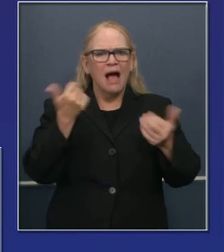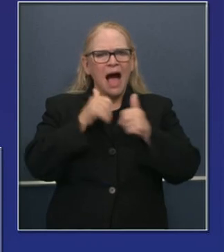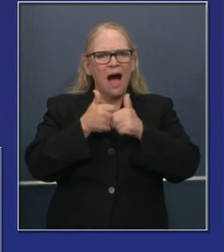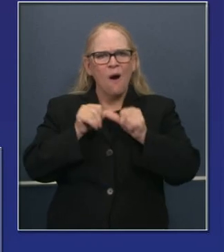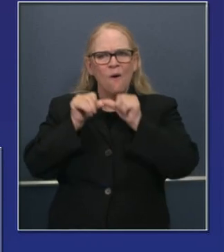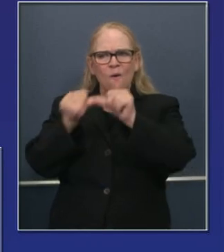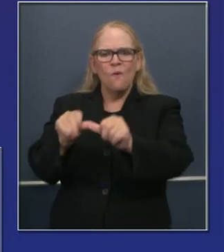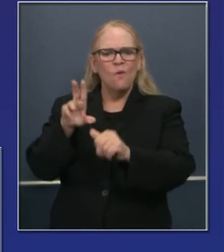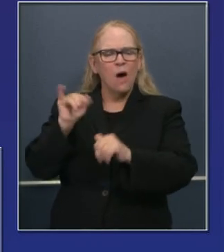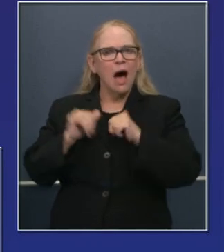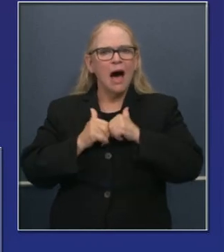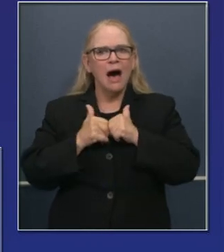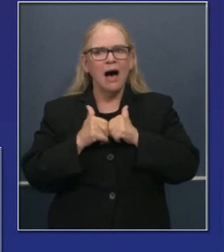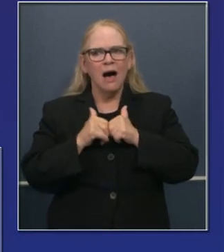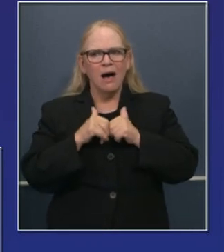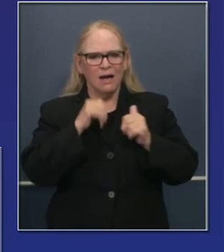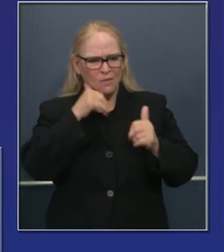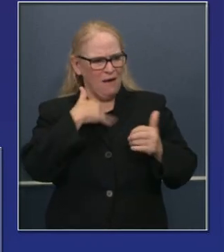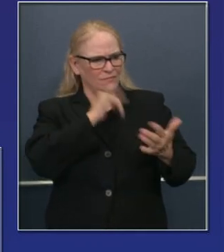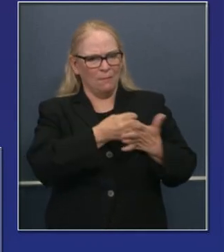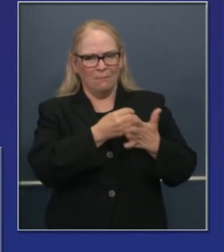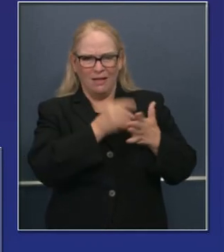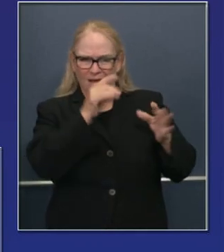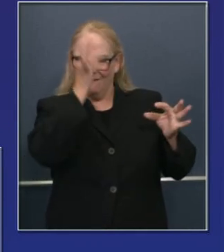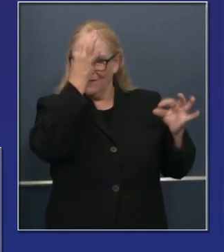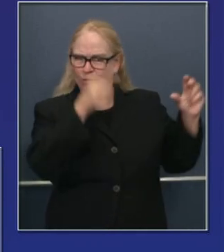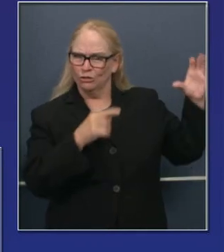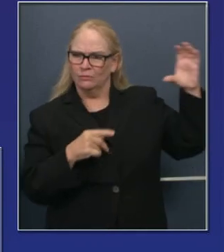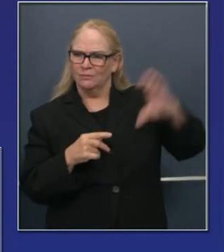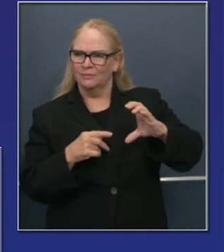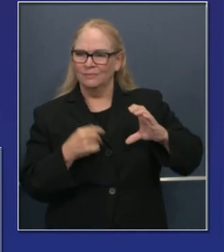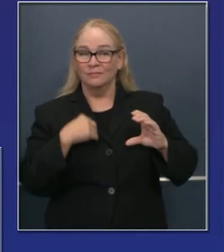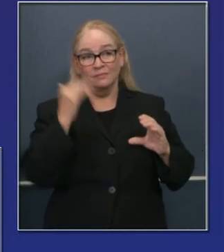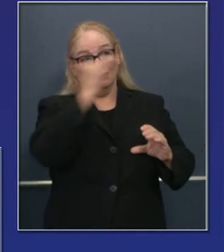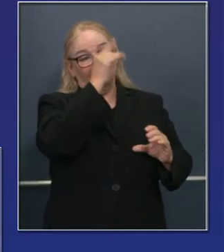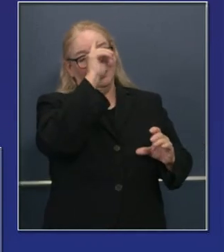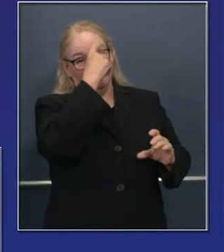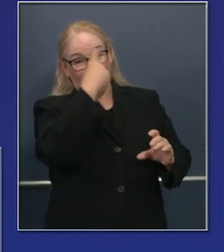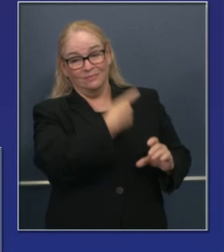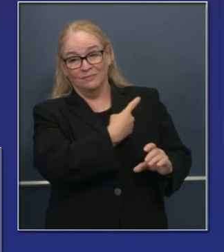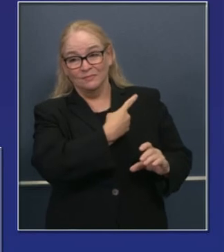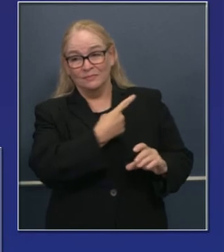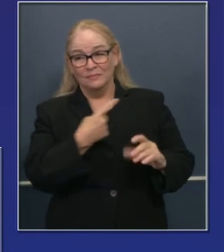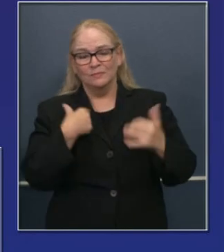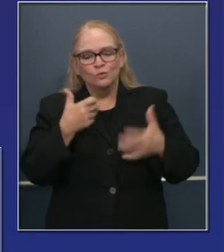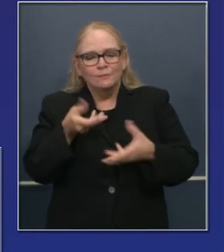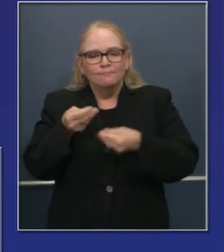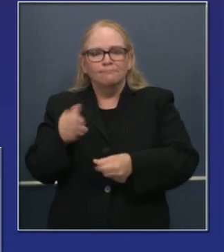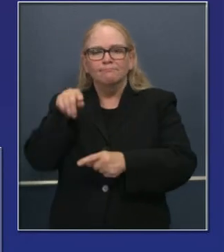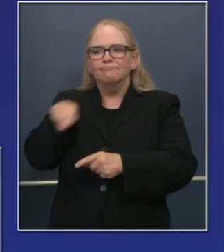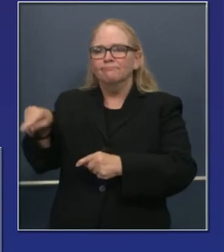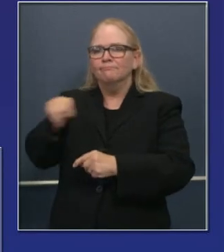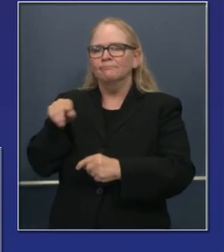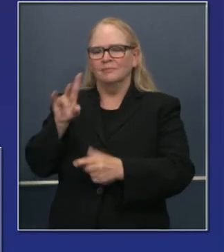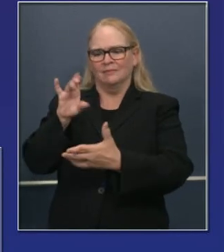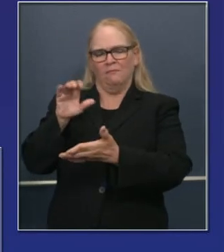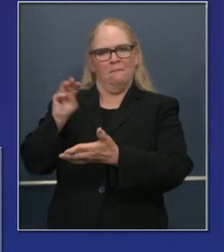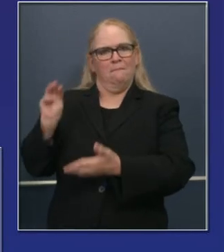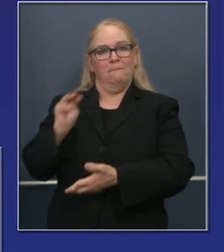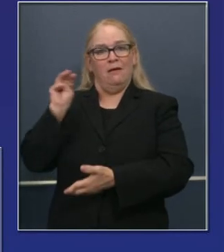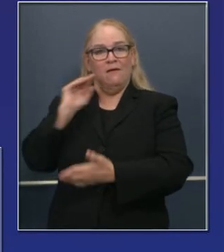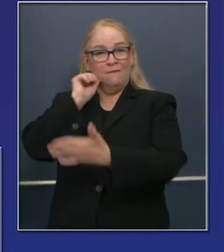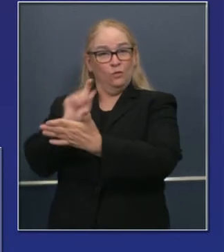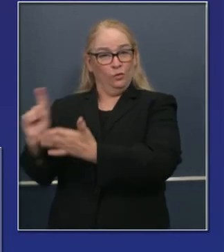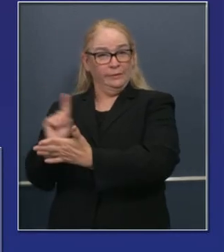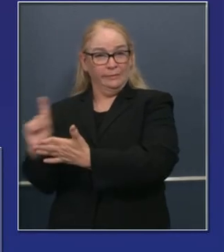Simplemente no existe. Y que el estado absorba 700 millones de dólares por semana, posiblemente cerca